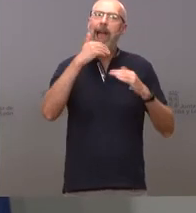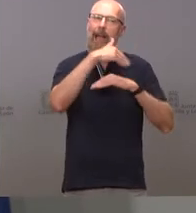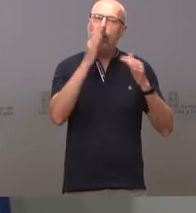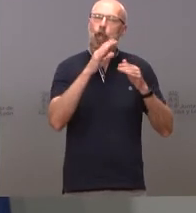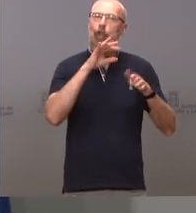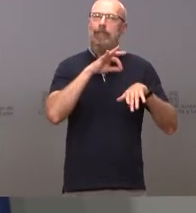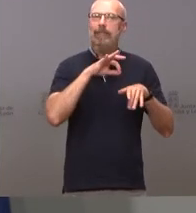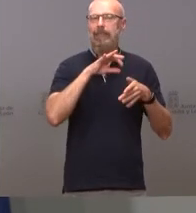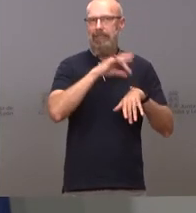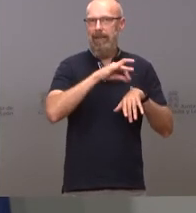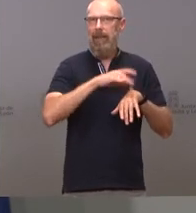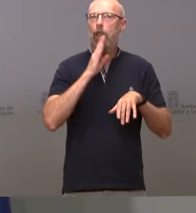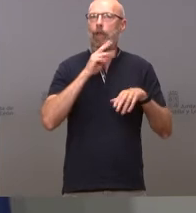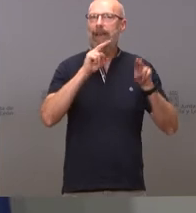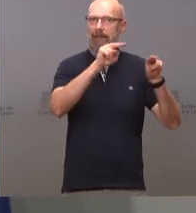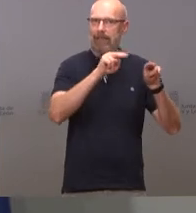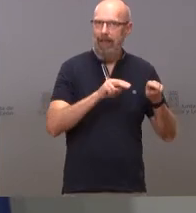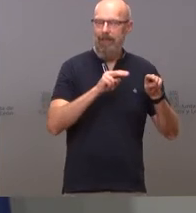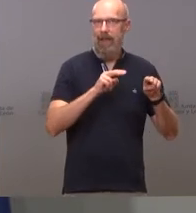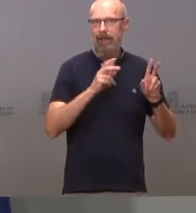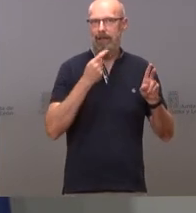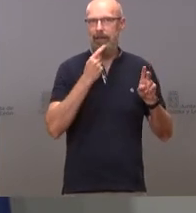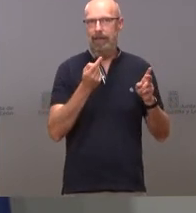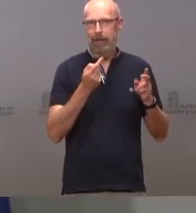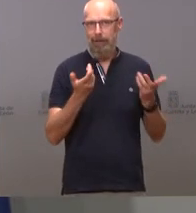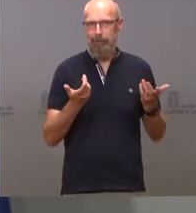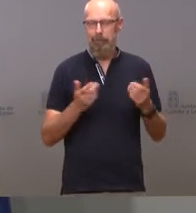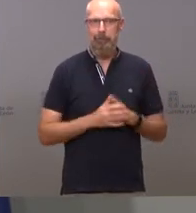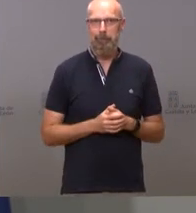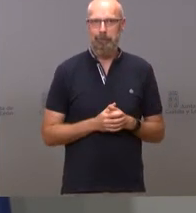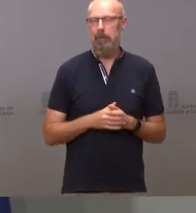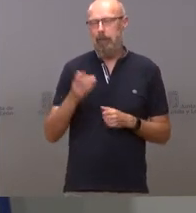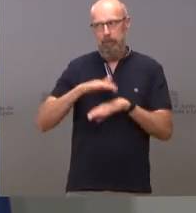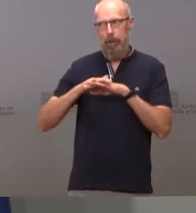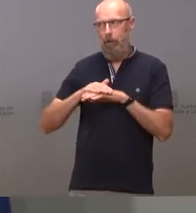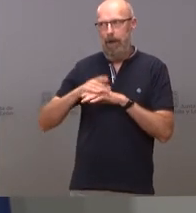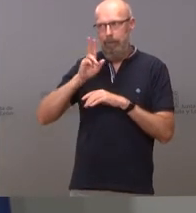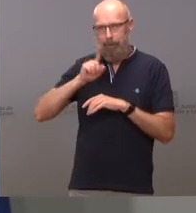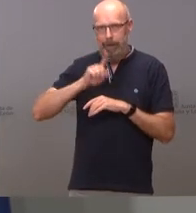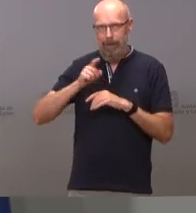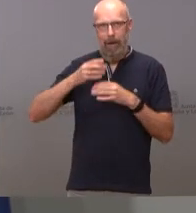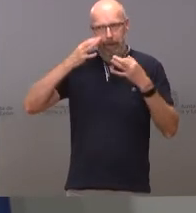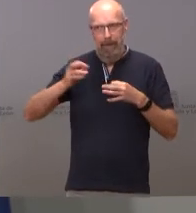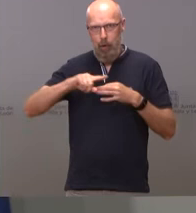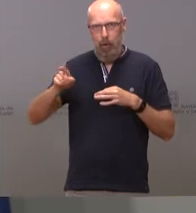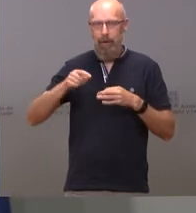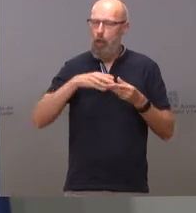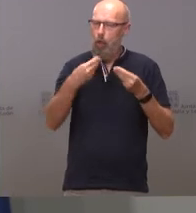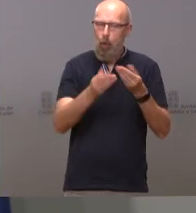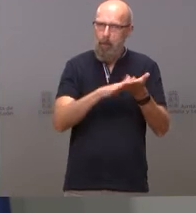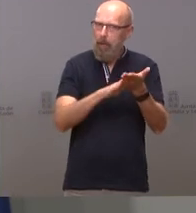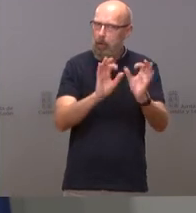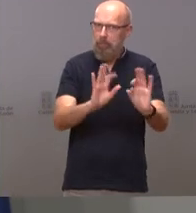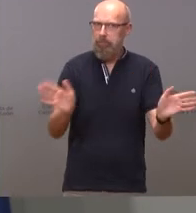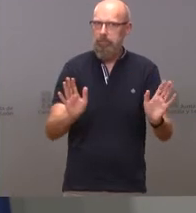no es verdad no es verdad vayamos a los documentos y vayamos a los hechos usted puede decir esto